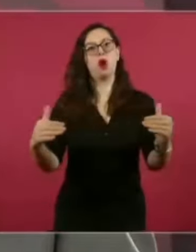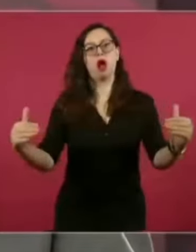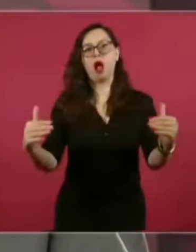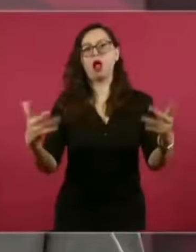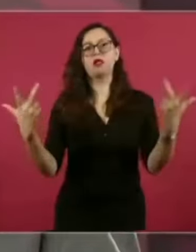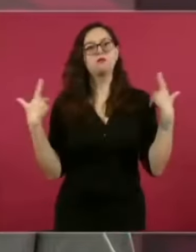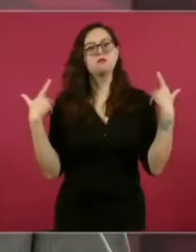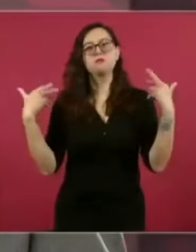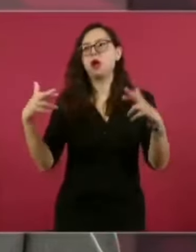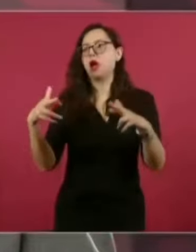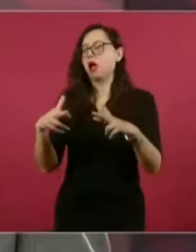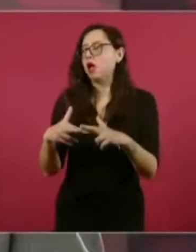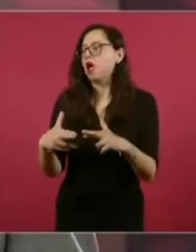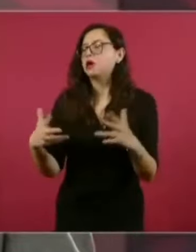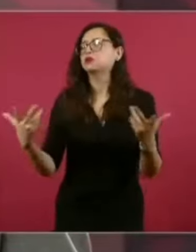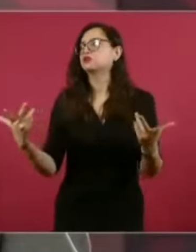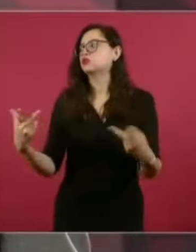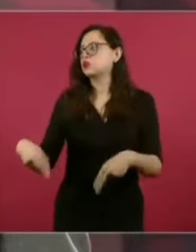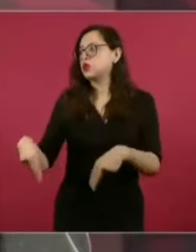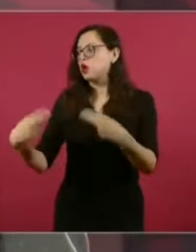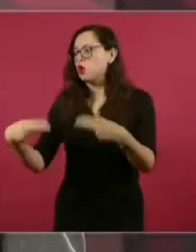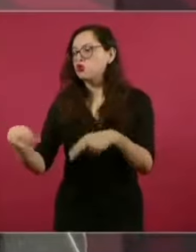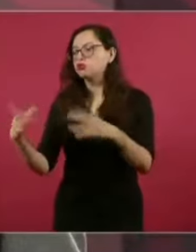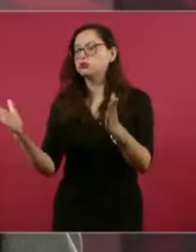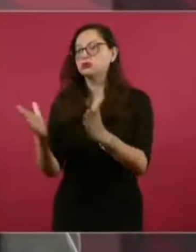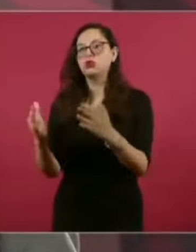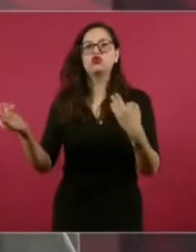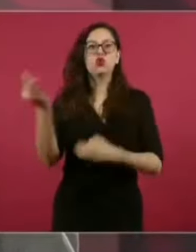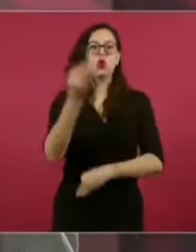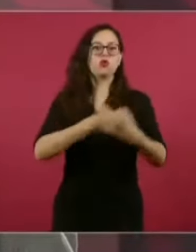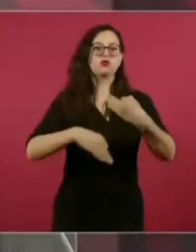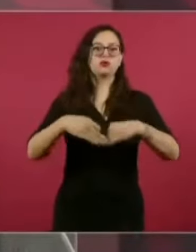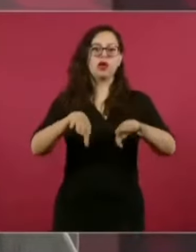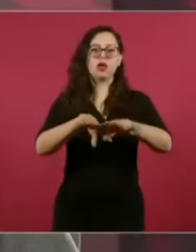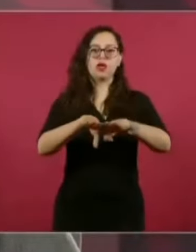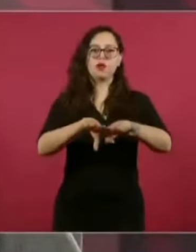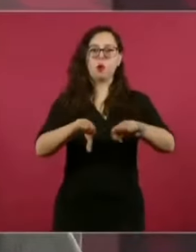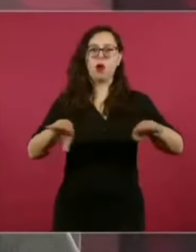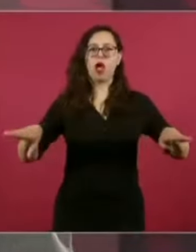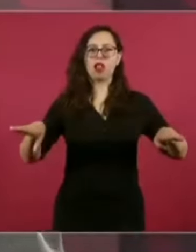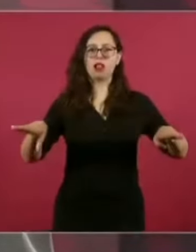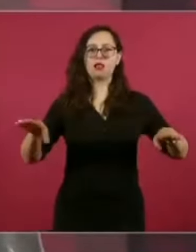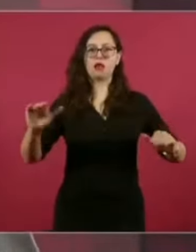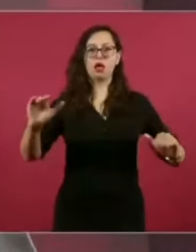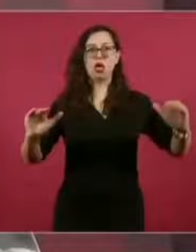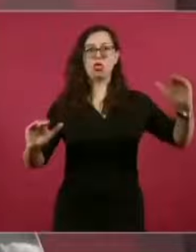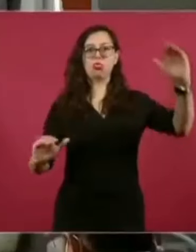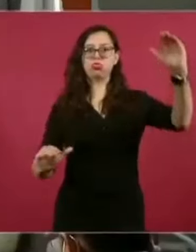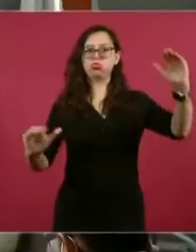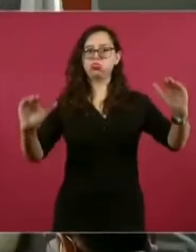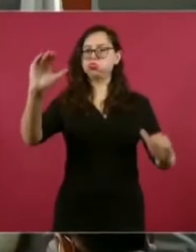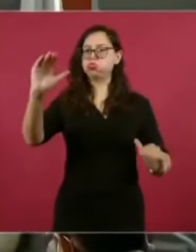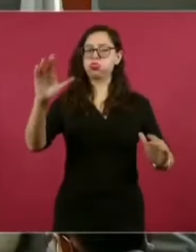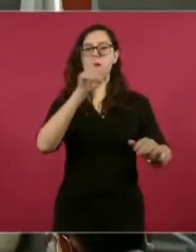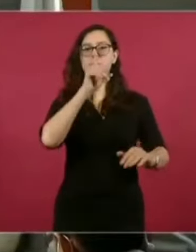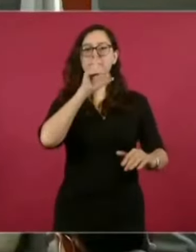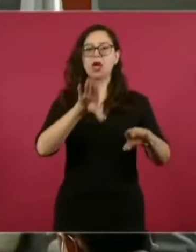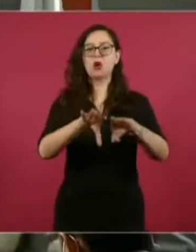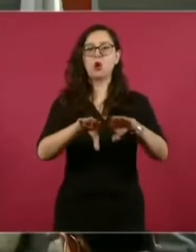pequeño comerciante, igual que todos, pero ellos se sentían superiores.